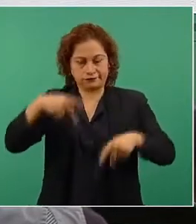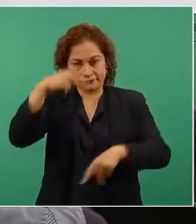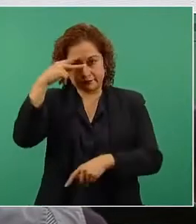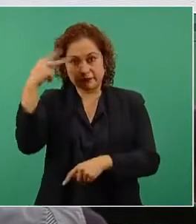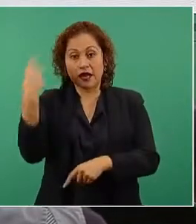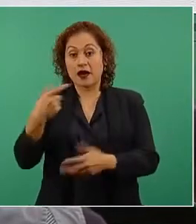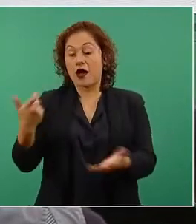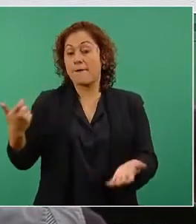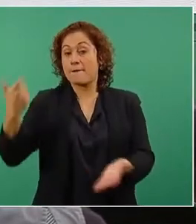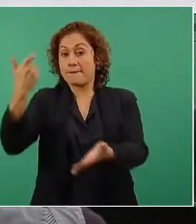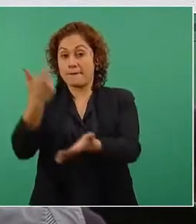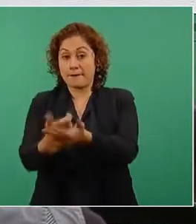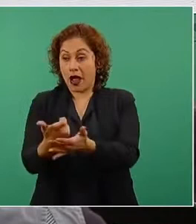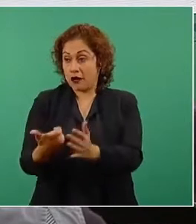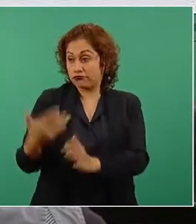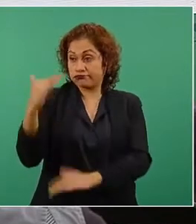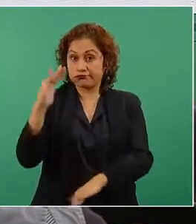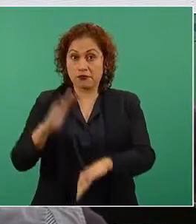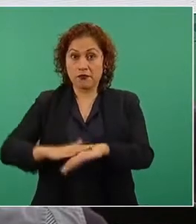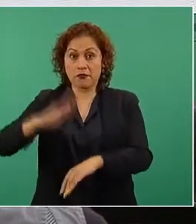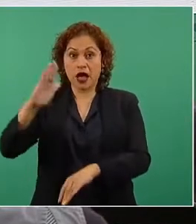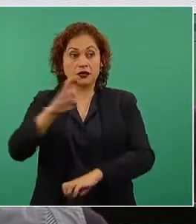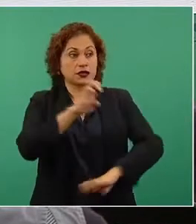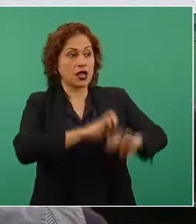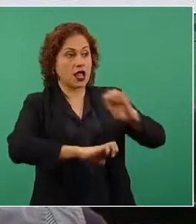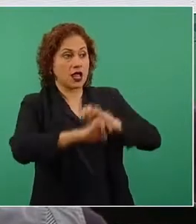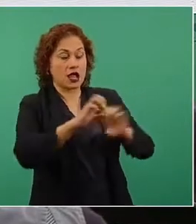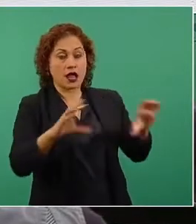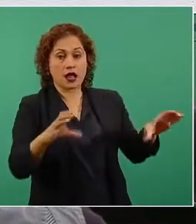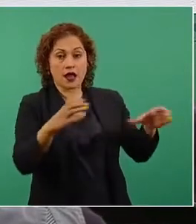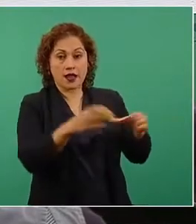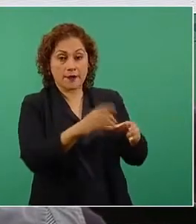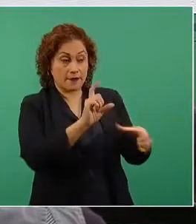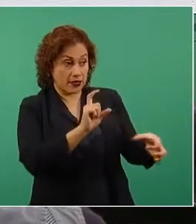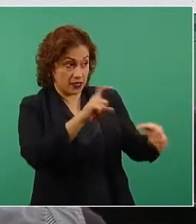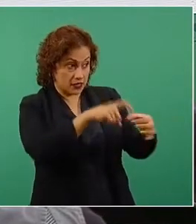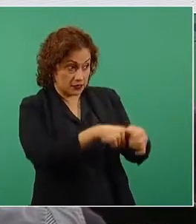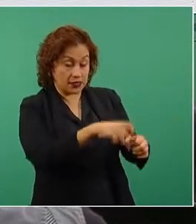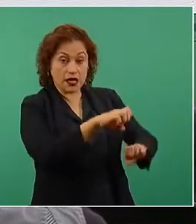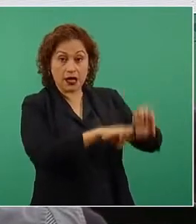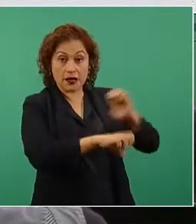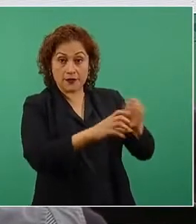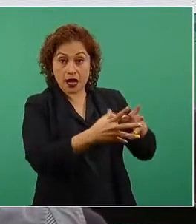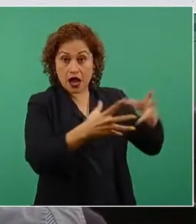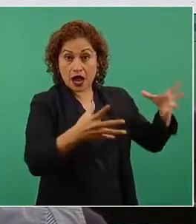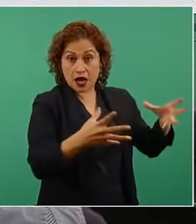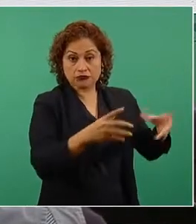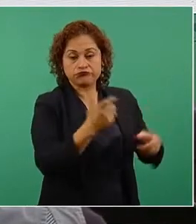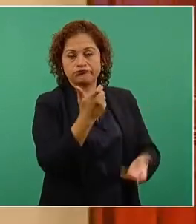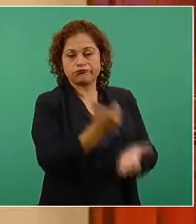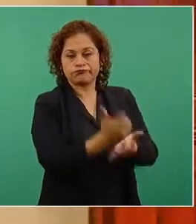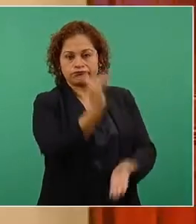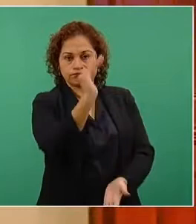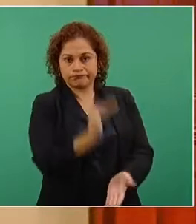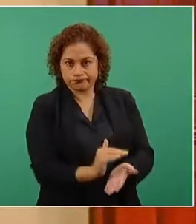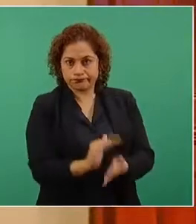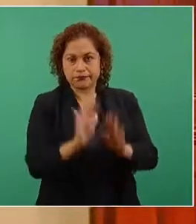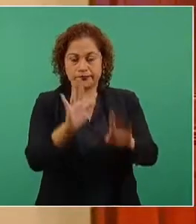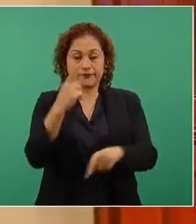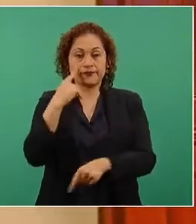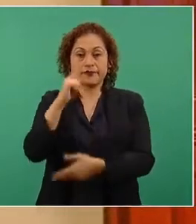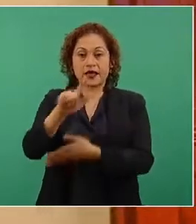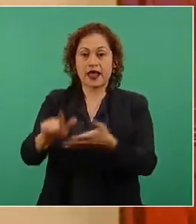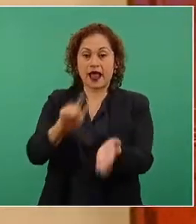pagaran proporcionalmente más que empresas que pertenecen a grandes corporativos. Esta reforma a la ley de la industria eléctrica que